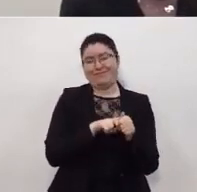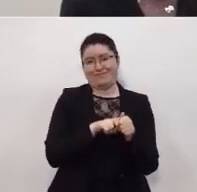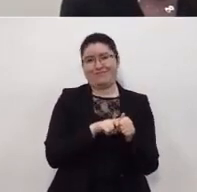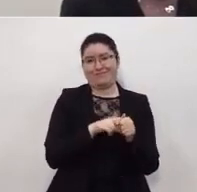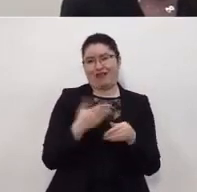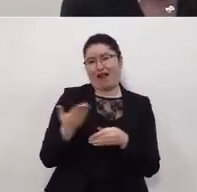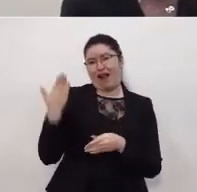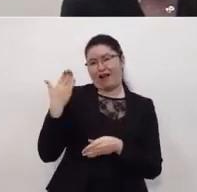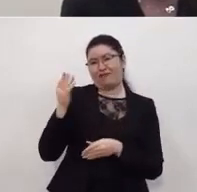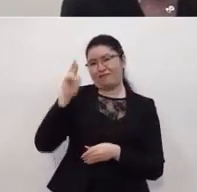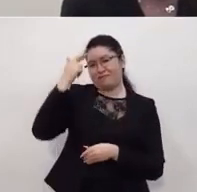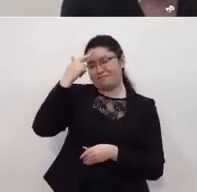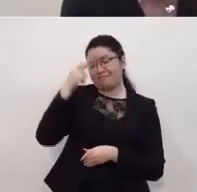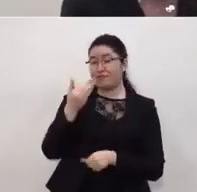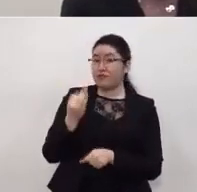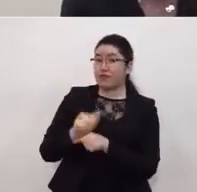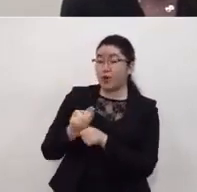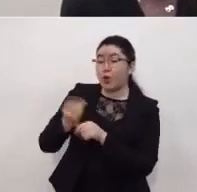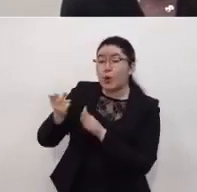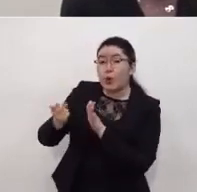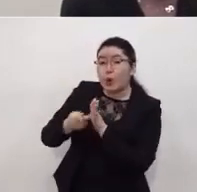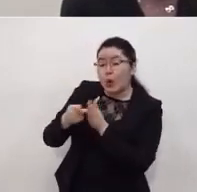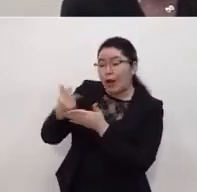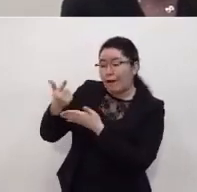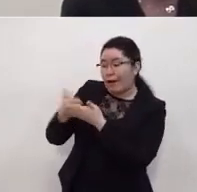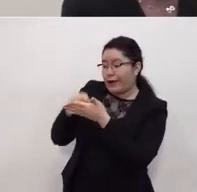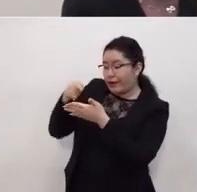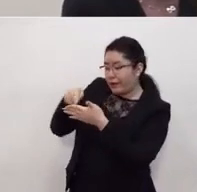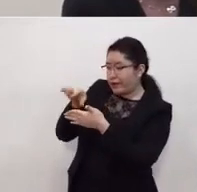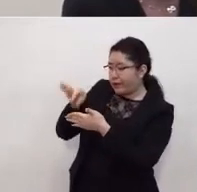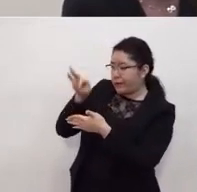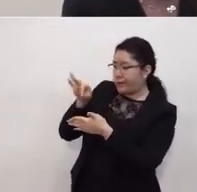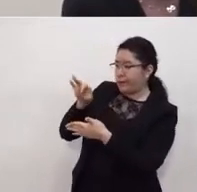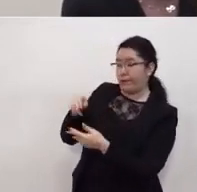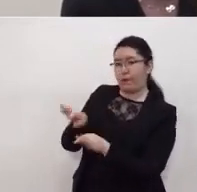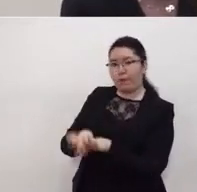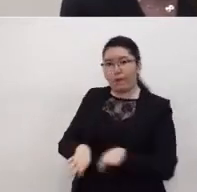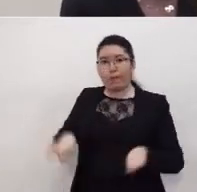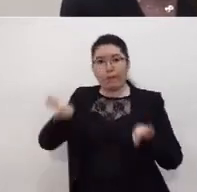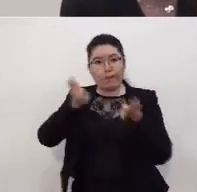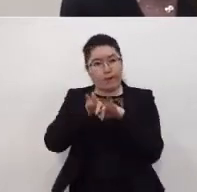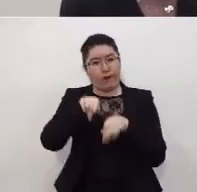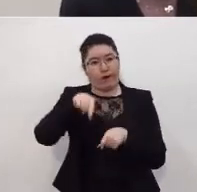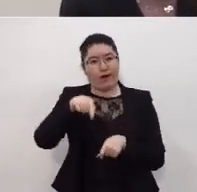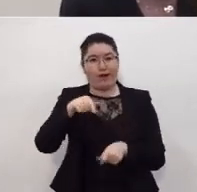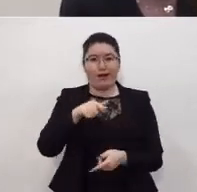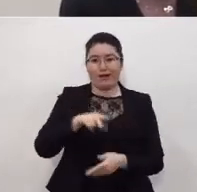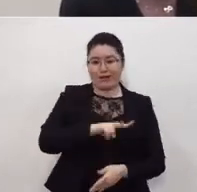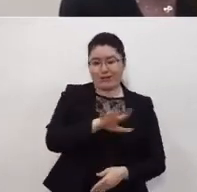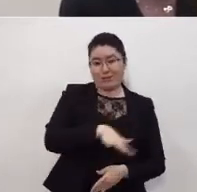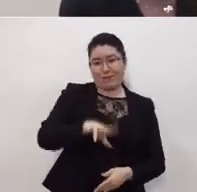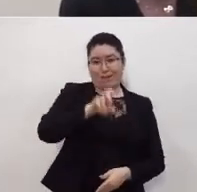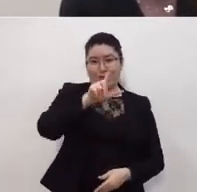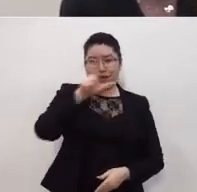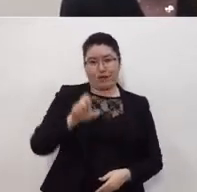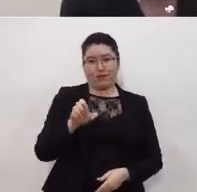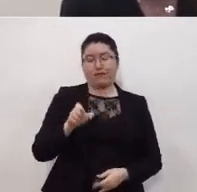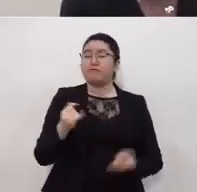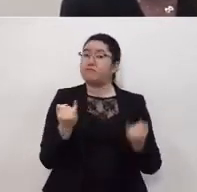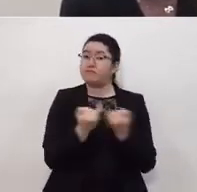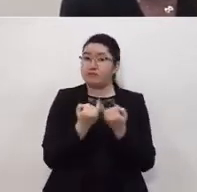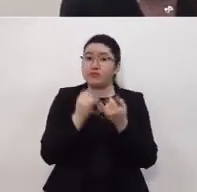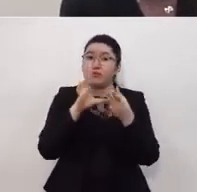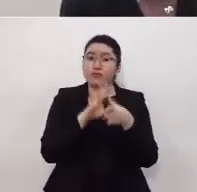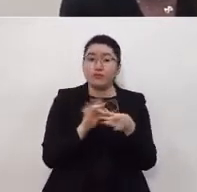revisado nuevamente cuáles de los elementos de esa lista son relevantes para el Valle de México y comentaré